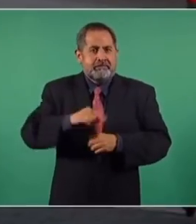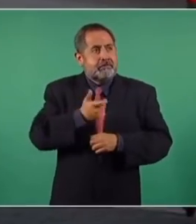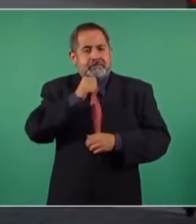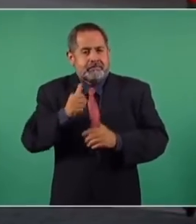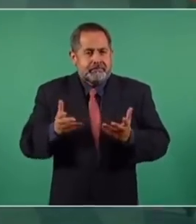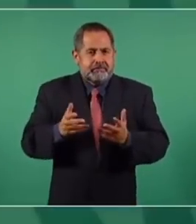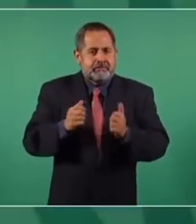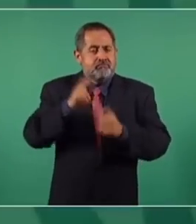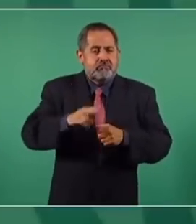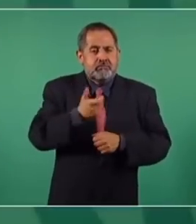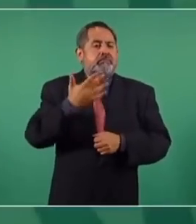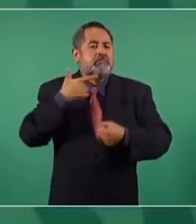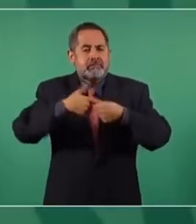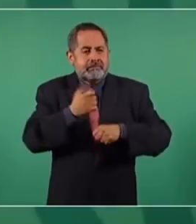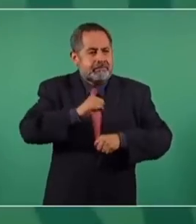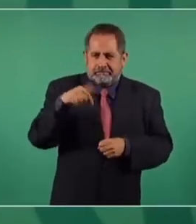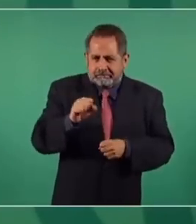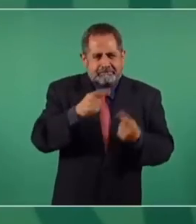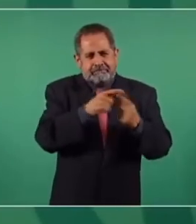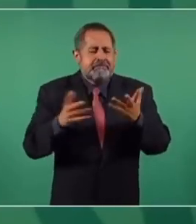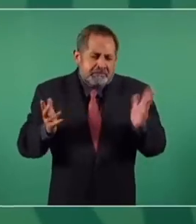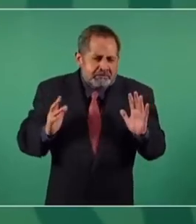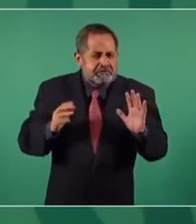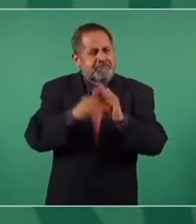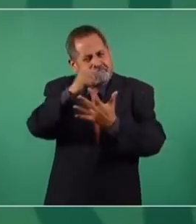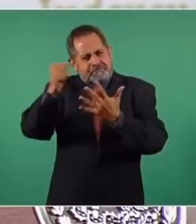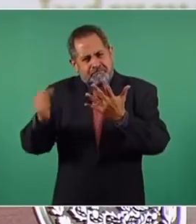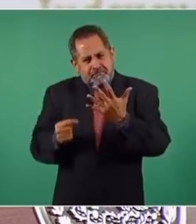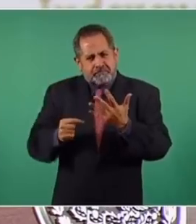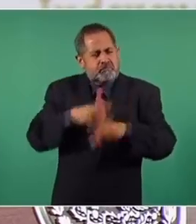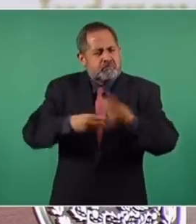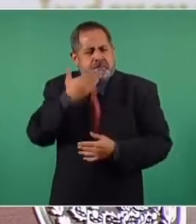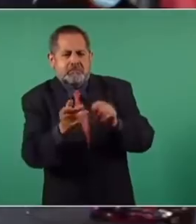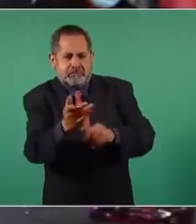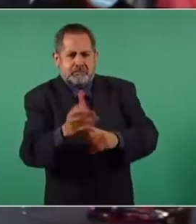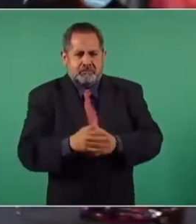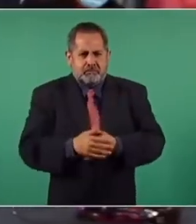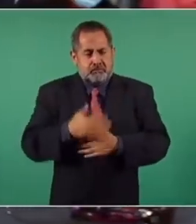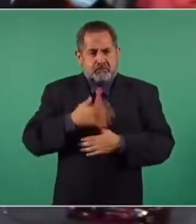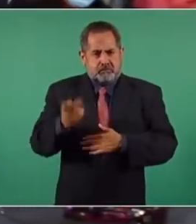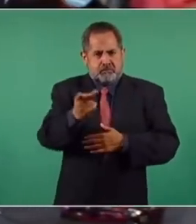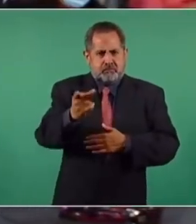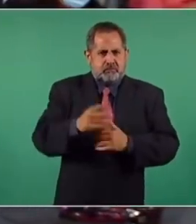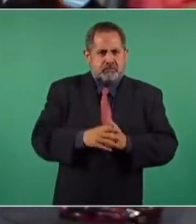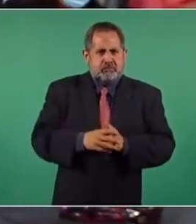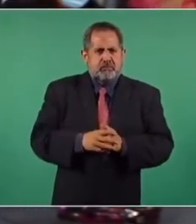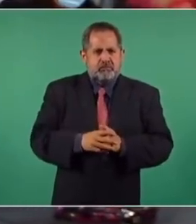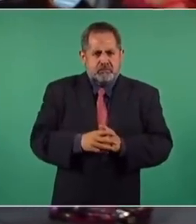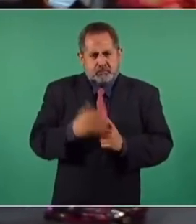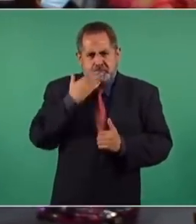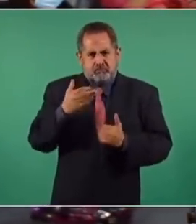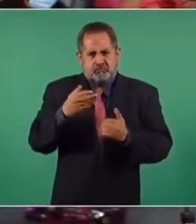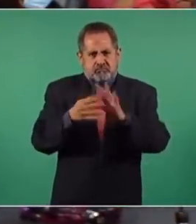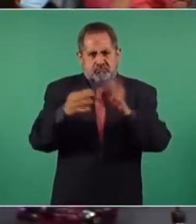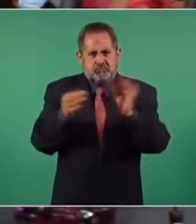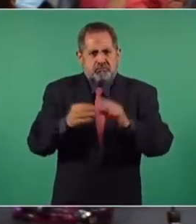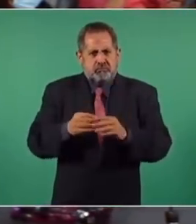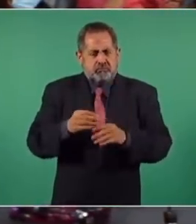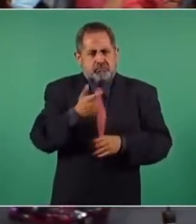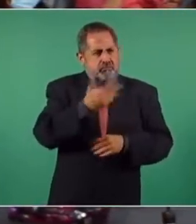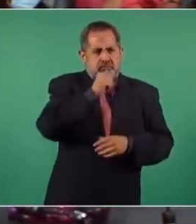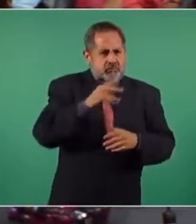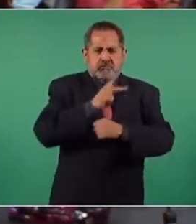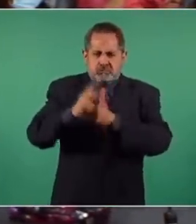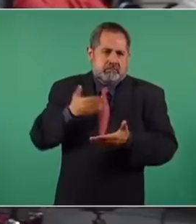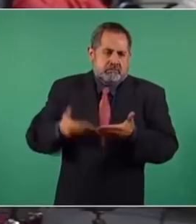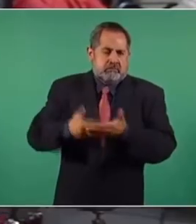aumenta en términos reales el precio de las gasolinas, del diésel. O sea, vamos muy bien. Yo le pregunto una cosa. sea, me parece bien que aquí no sube la luz y que